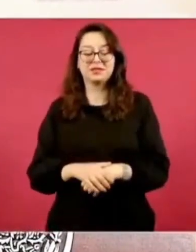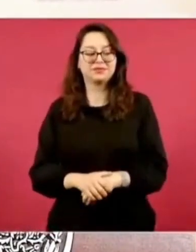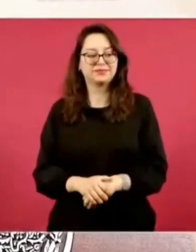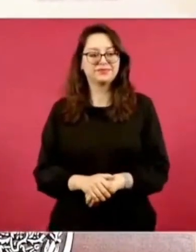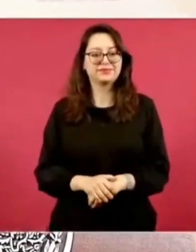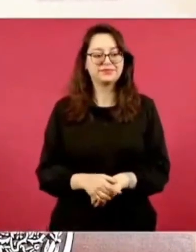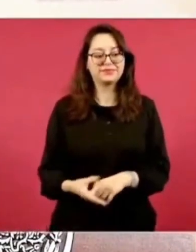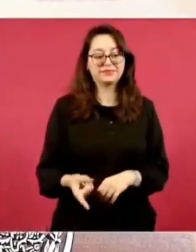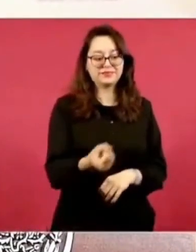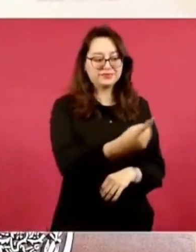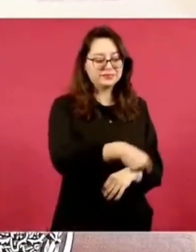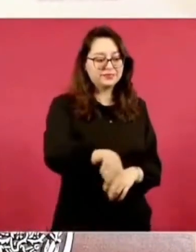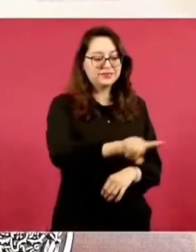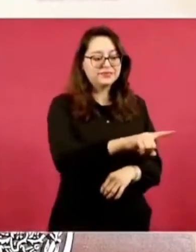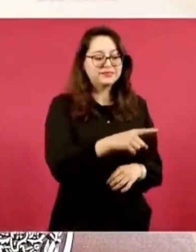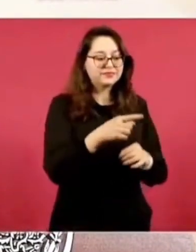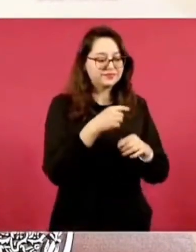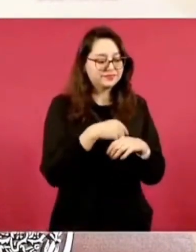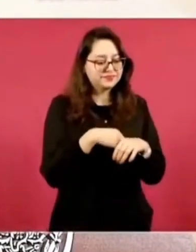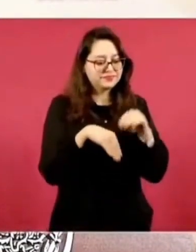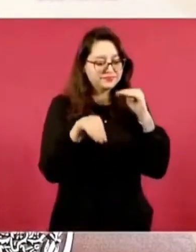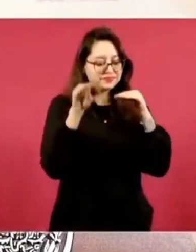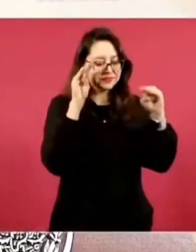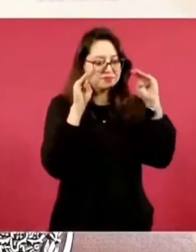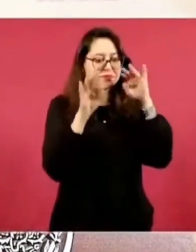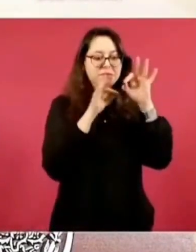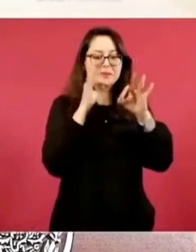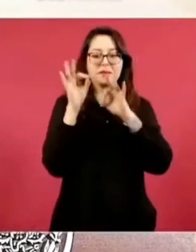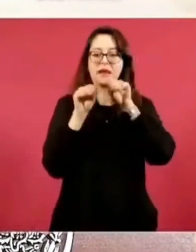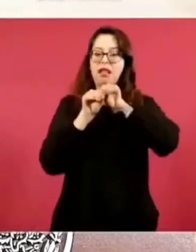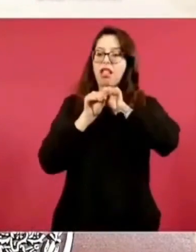como propaganda en contra,